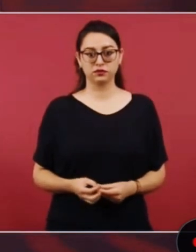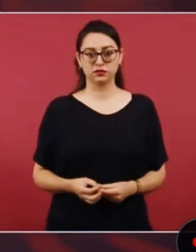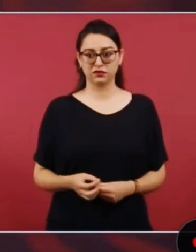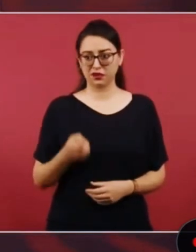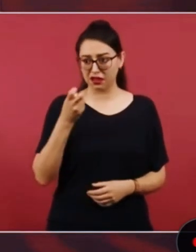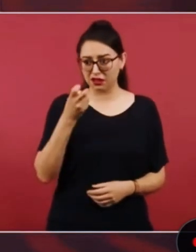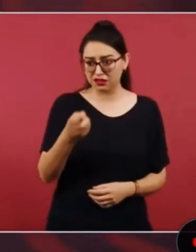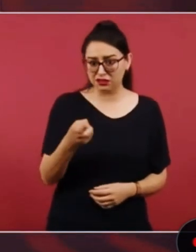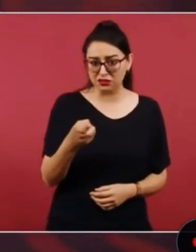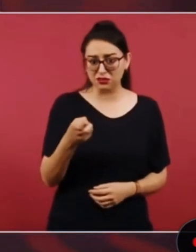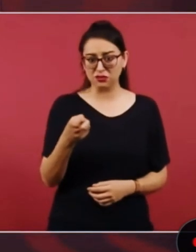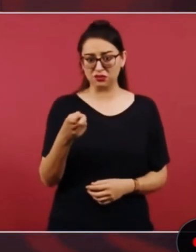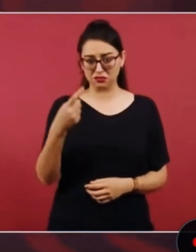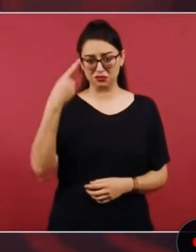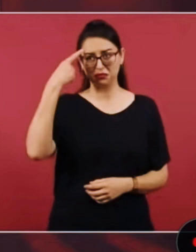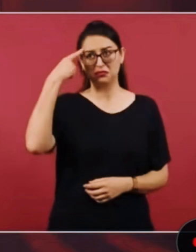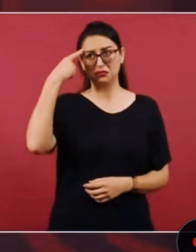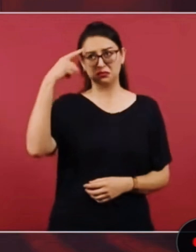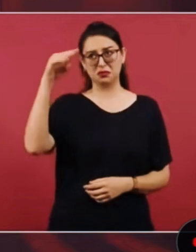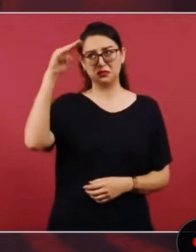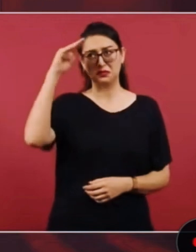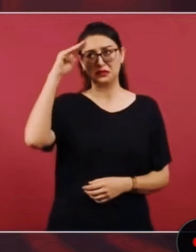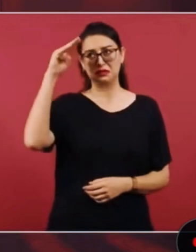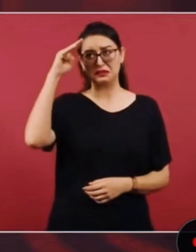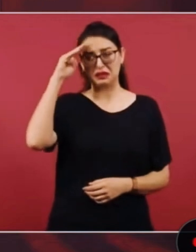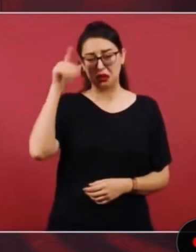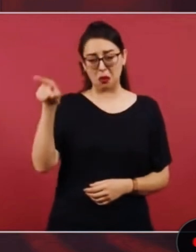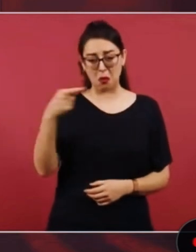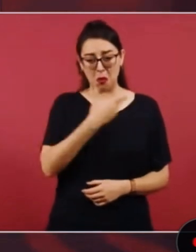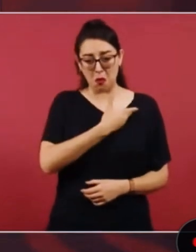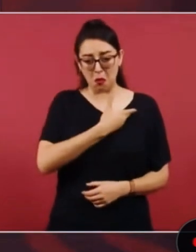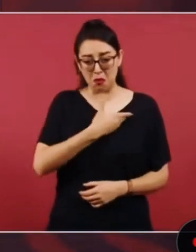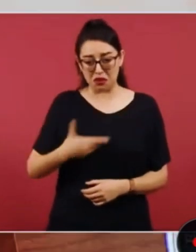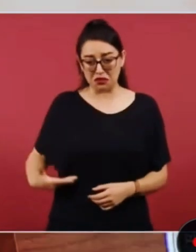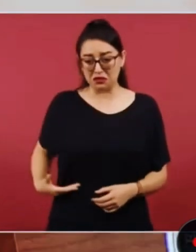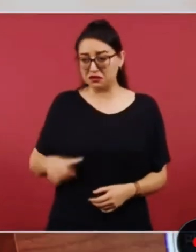pensando en que Juárez fue un buen presidente